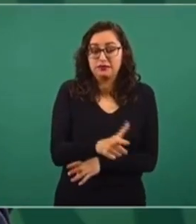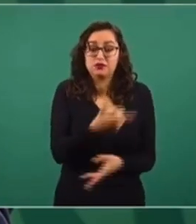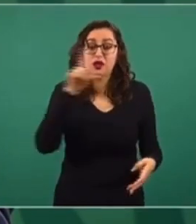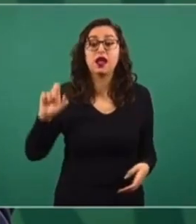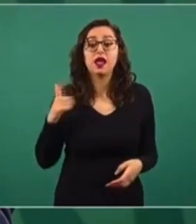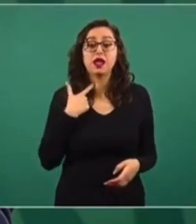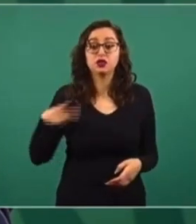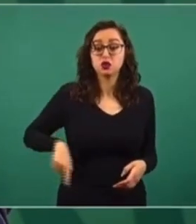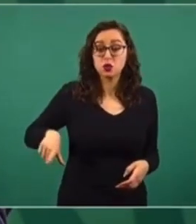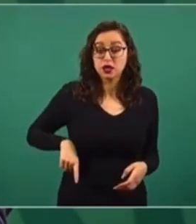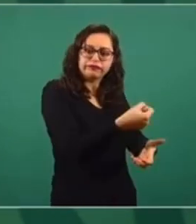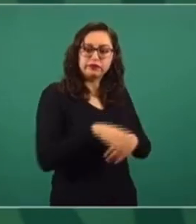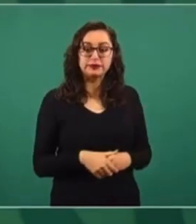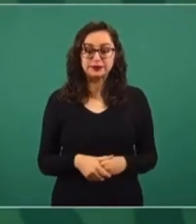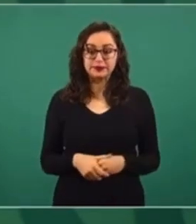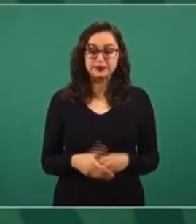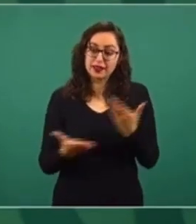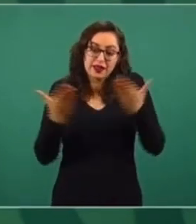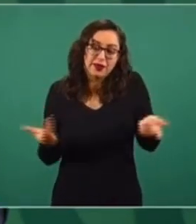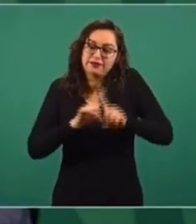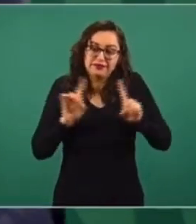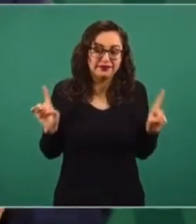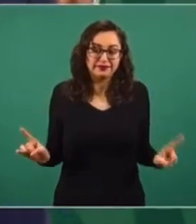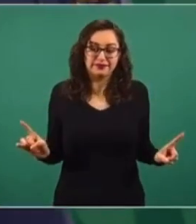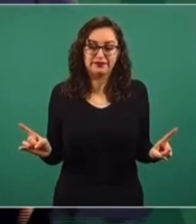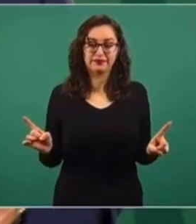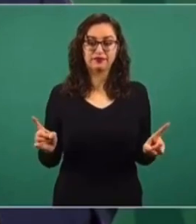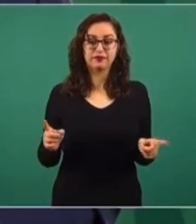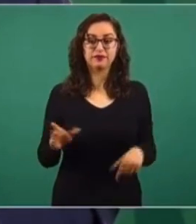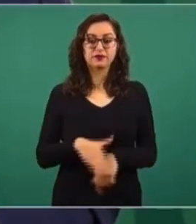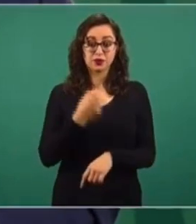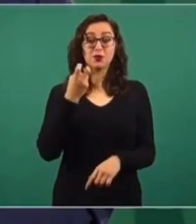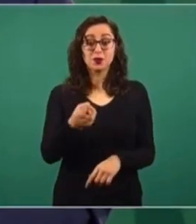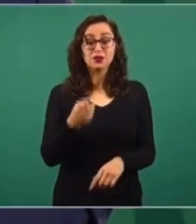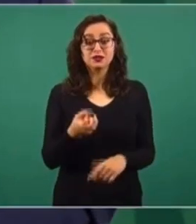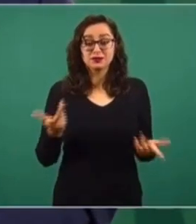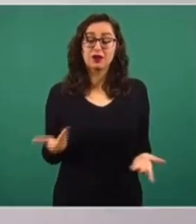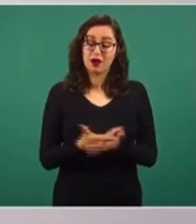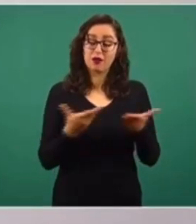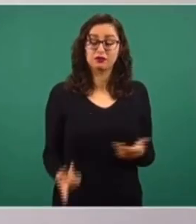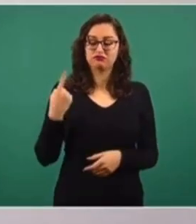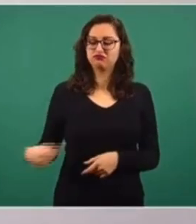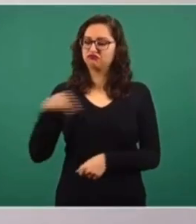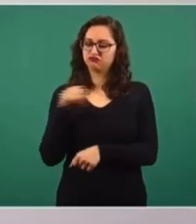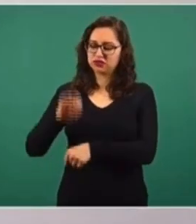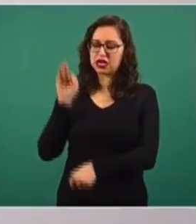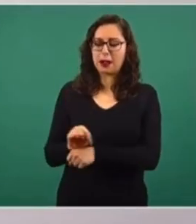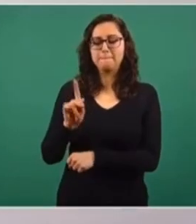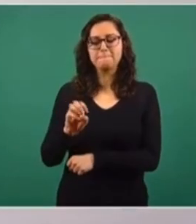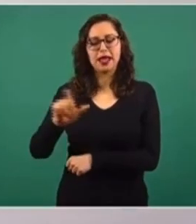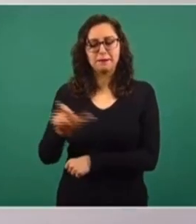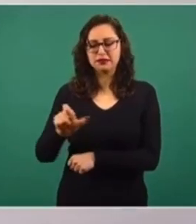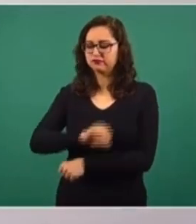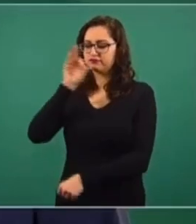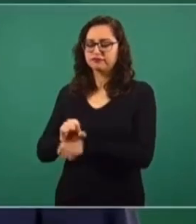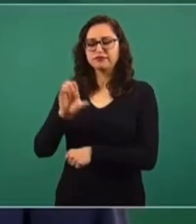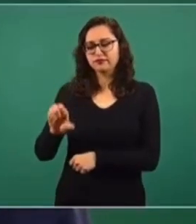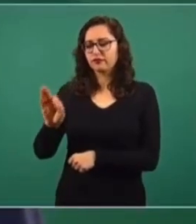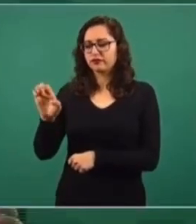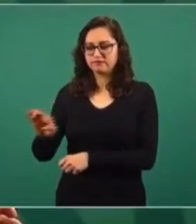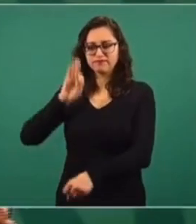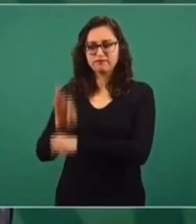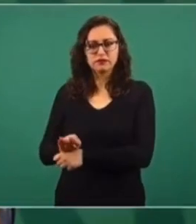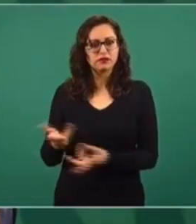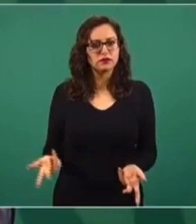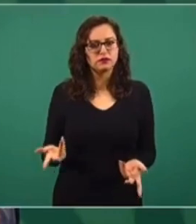a las empresas públicas. Ahora es distinto. Por eso, nuestra defensa de Pemex y nuestra defensa de la Comisión Federal de Electricidad. Y les